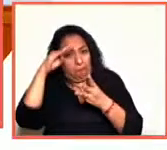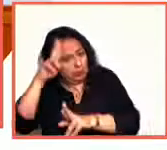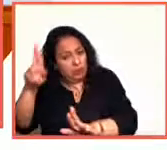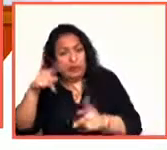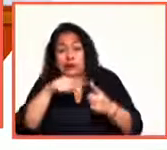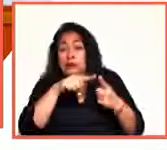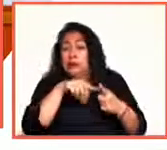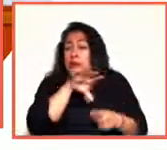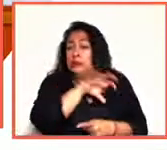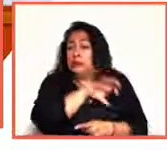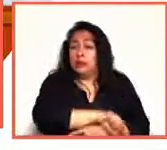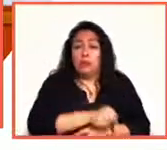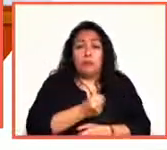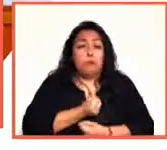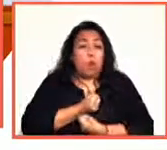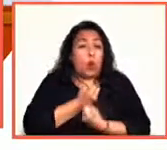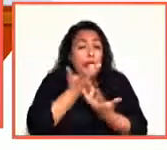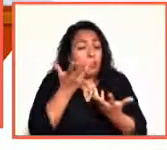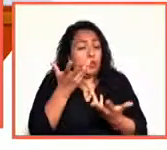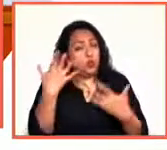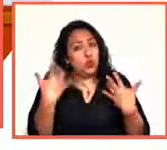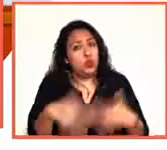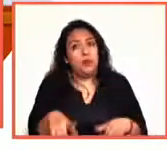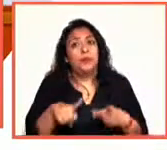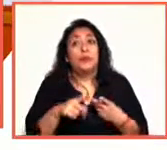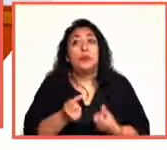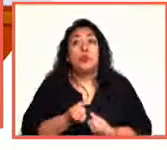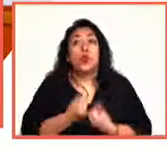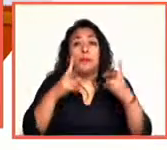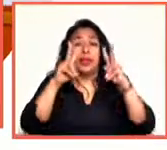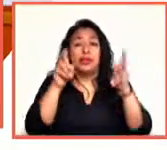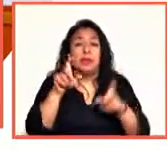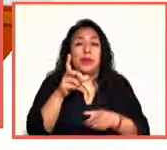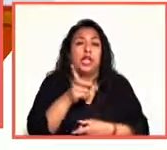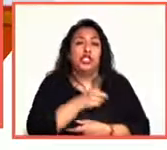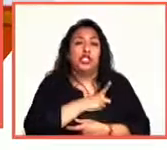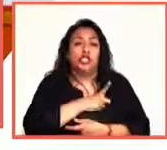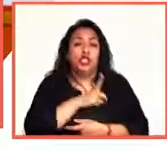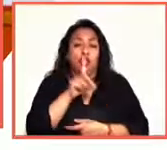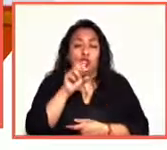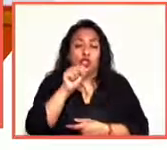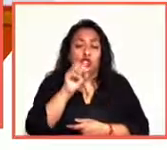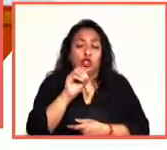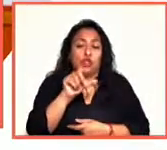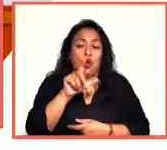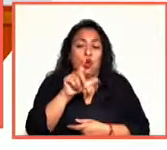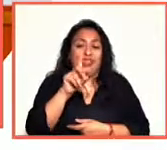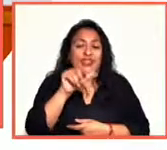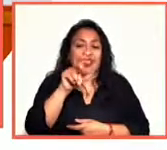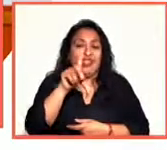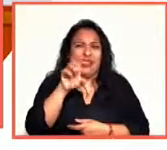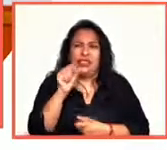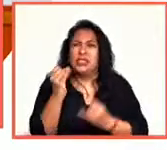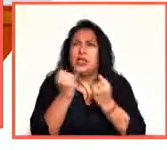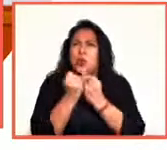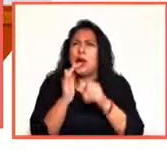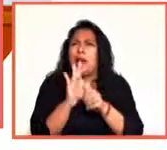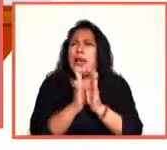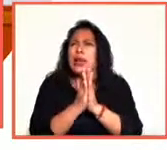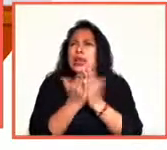favorito. Su poema Las Soledades, ¿sí? Que por sí se llama igual que un libro de Antonio Machado,